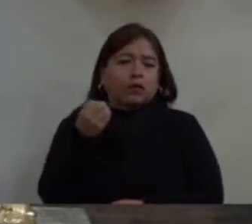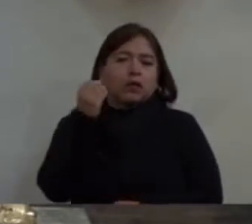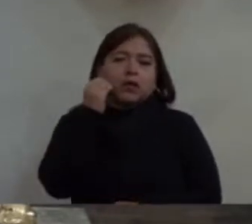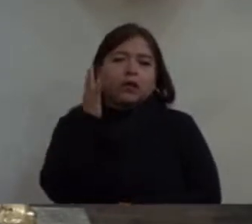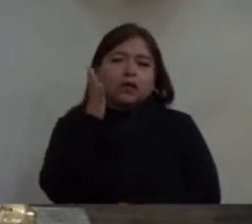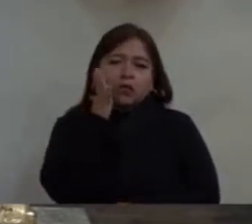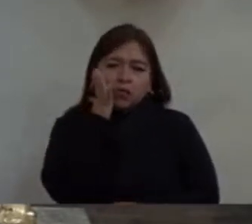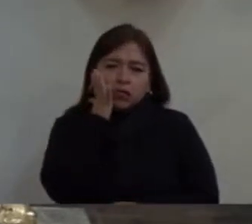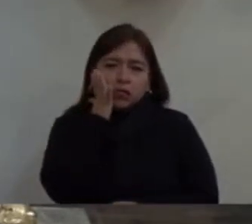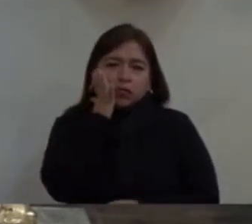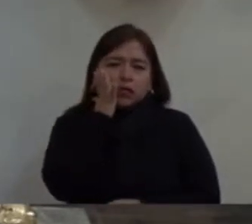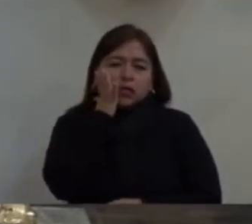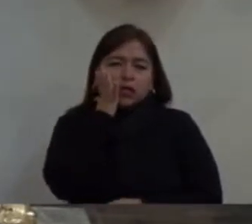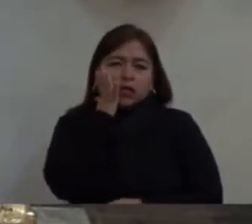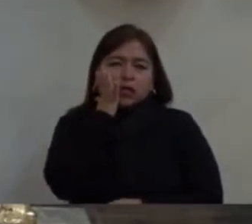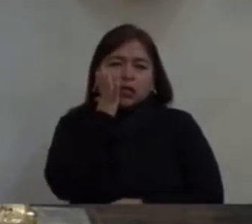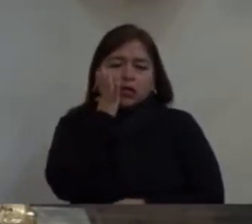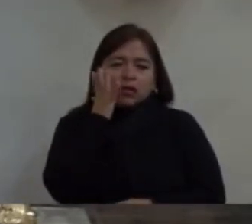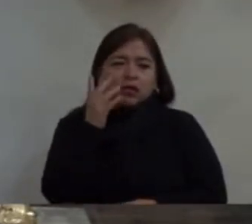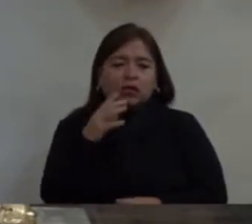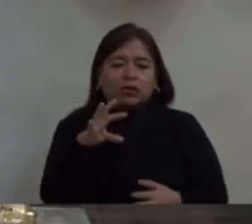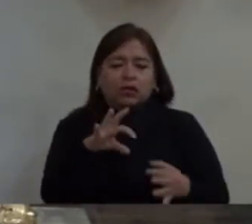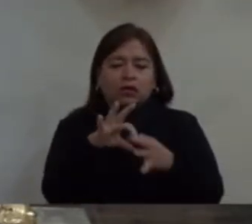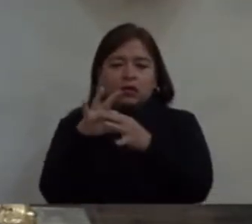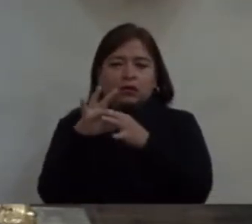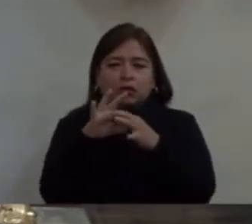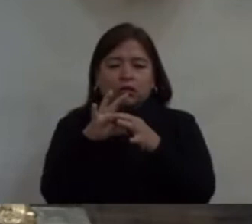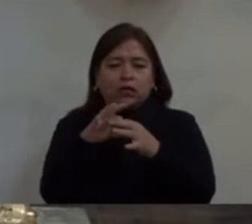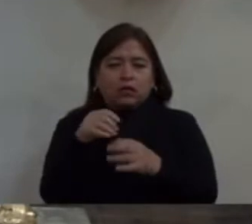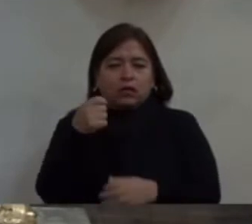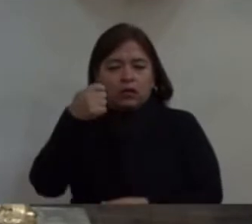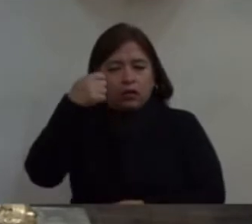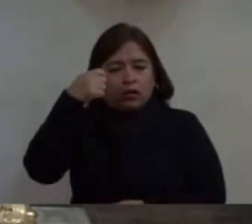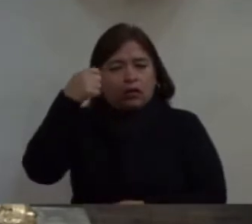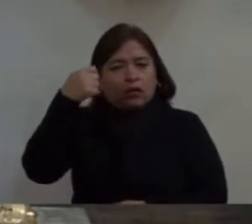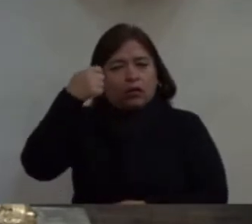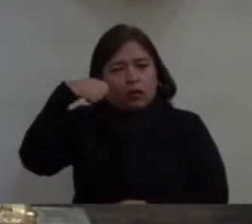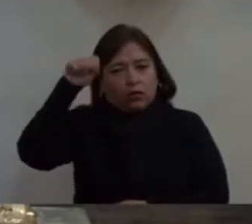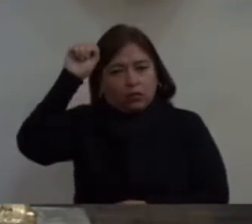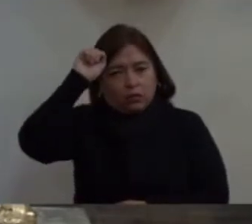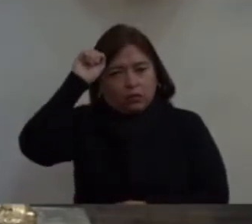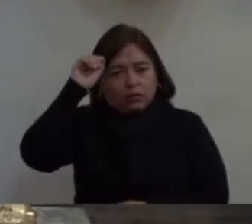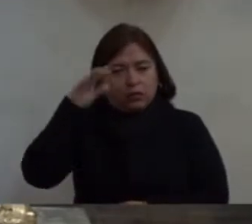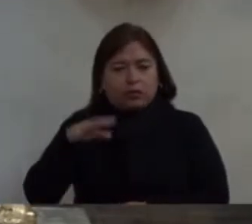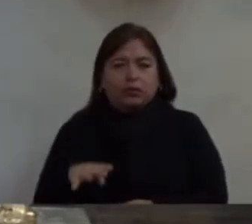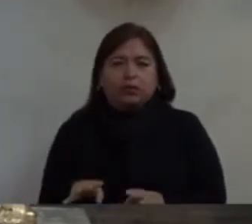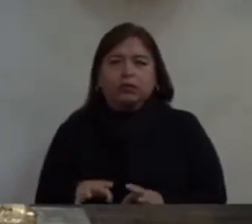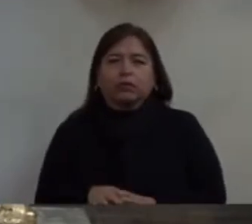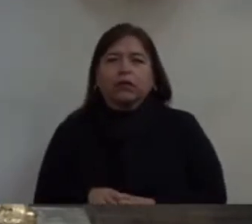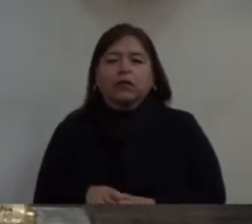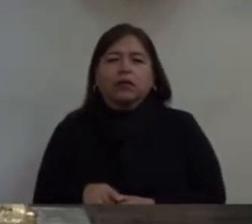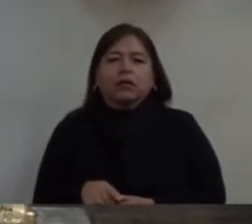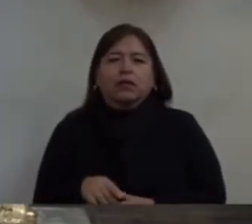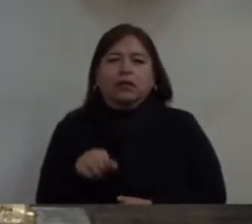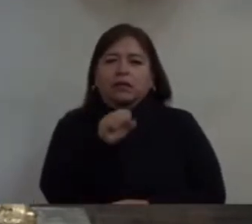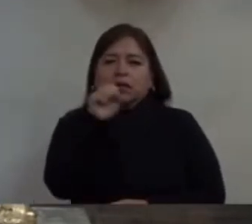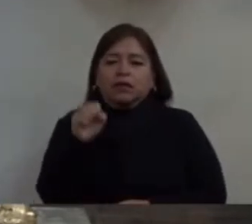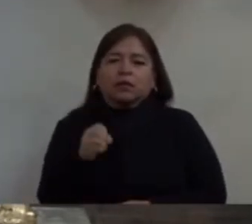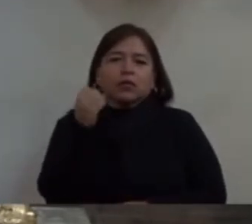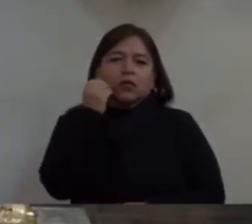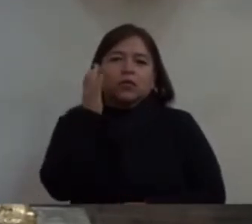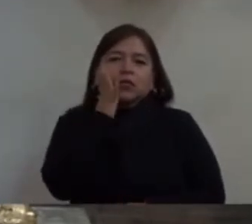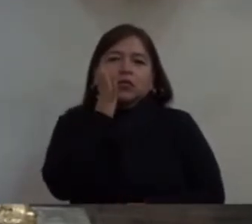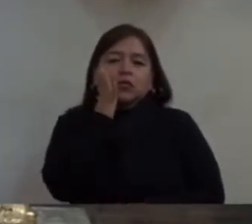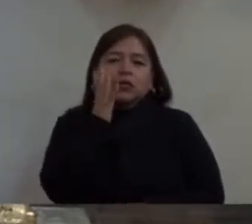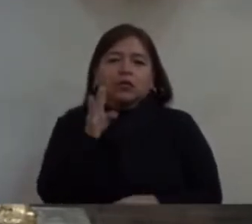con el bautismo. Viene a ser como la ratificación de eso que se